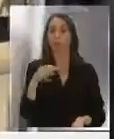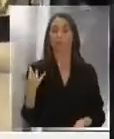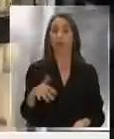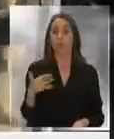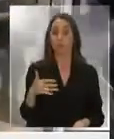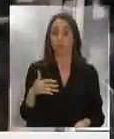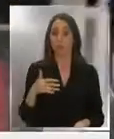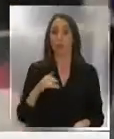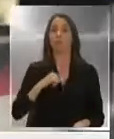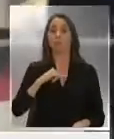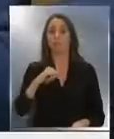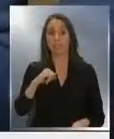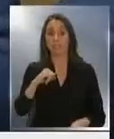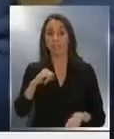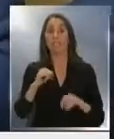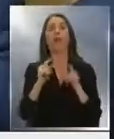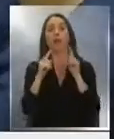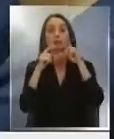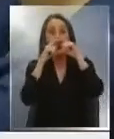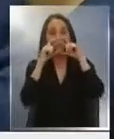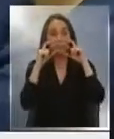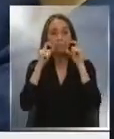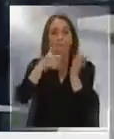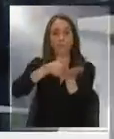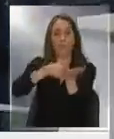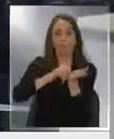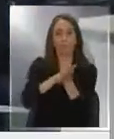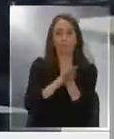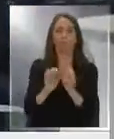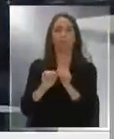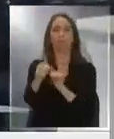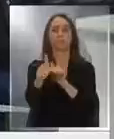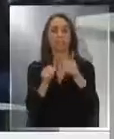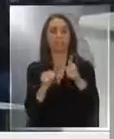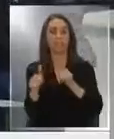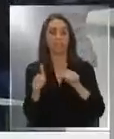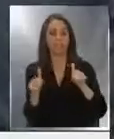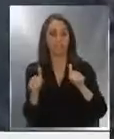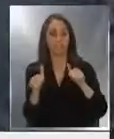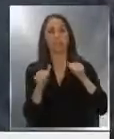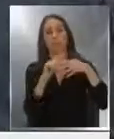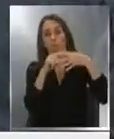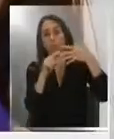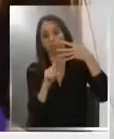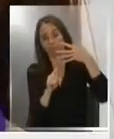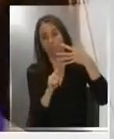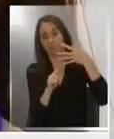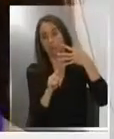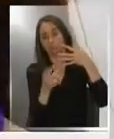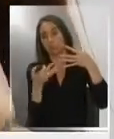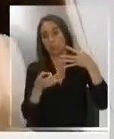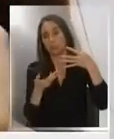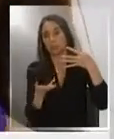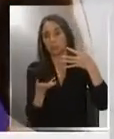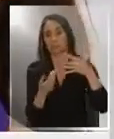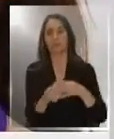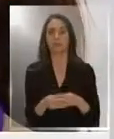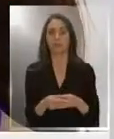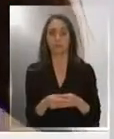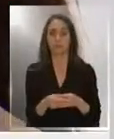importancia de mantener las medidas sanitarias de uso de alcohol gel, distanciamiento social y por cierto el uso de la mascarilla.